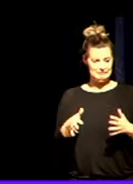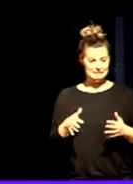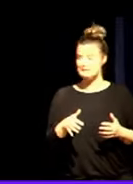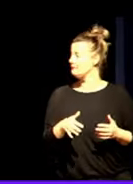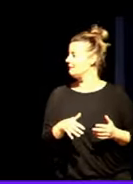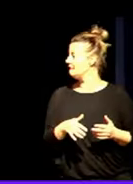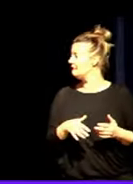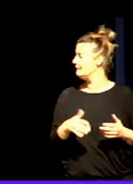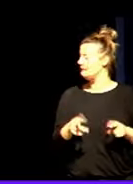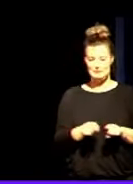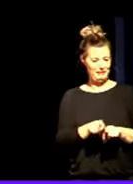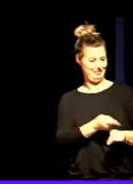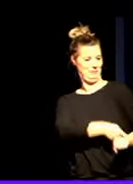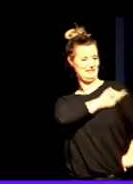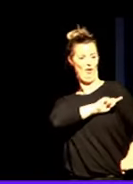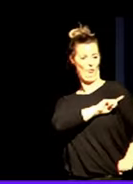demasiado.